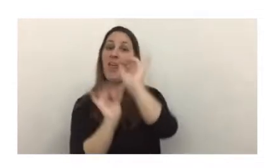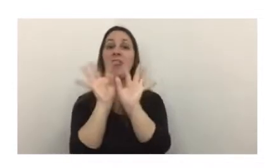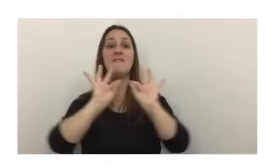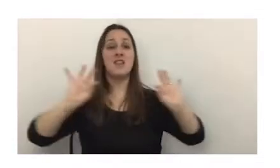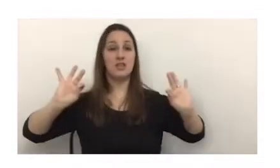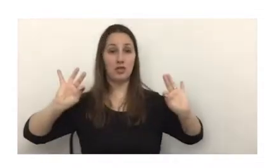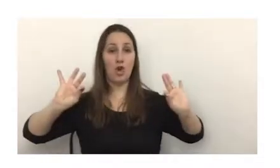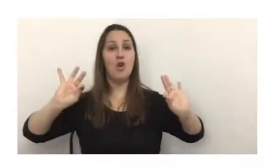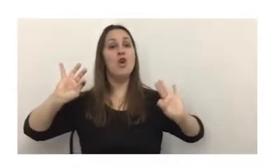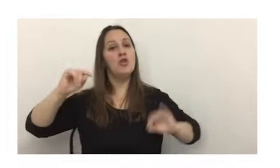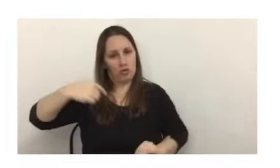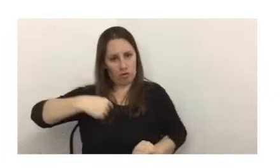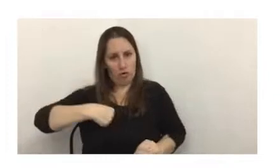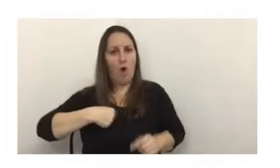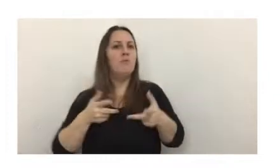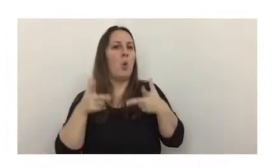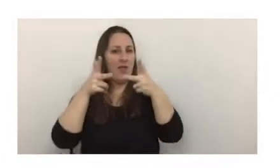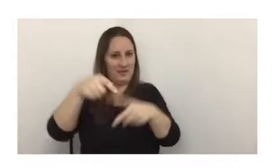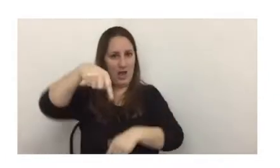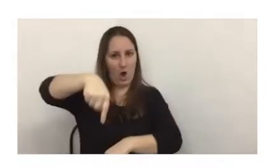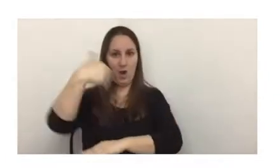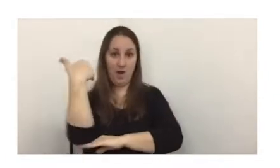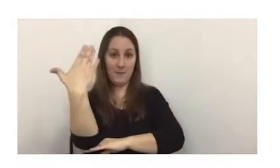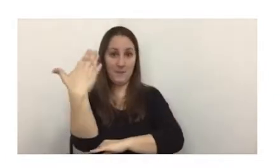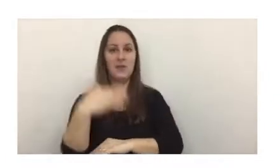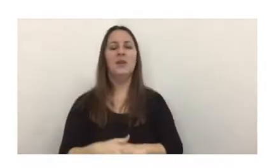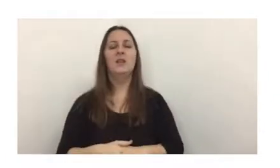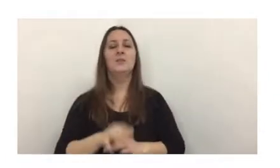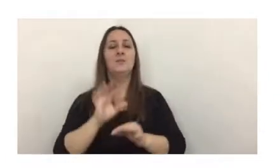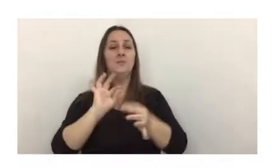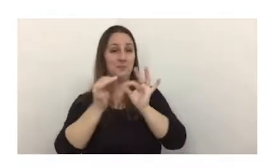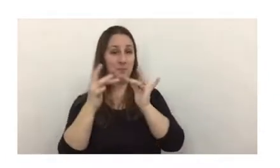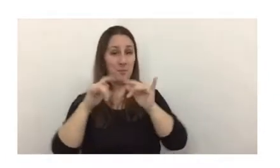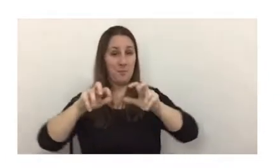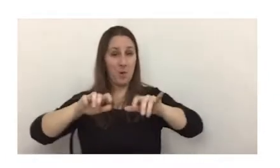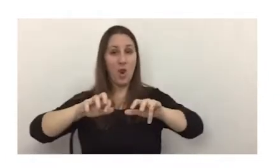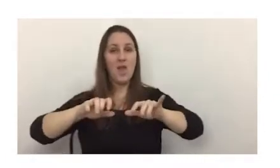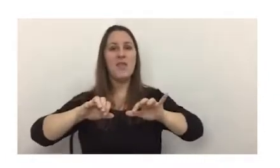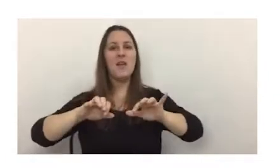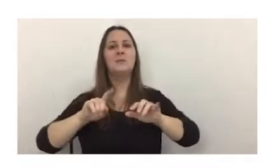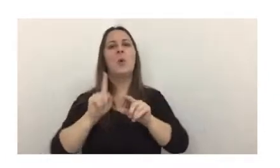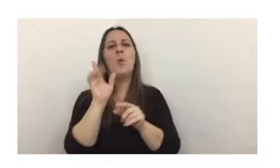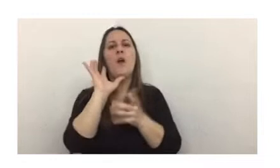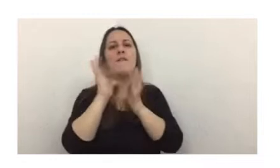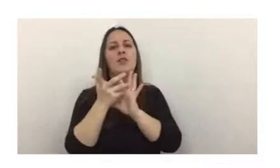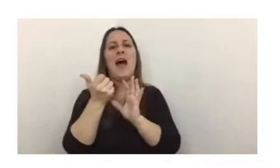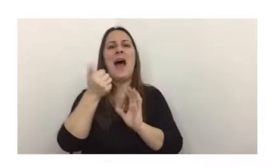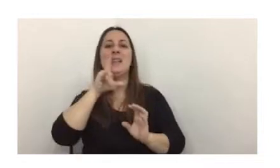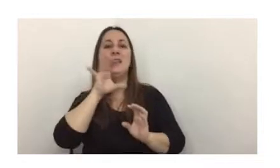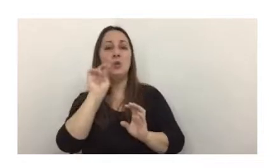emplearé en esta exposición, las criptomonedas son un tipo de criptoactivo